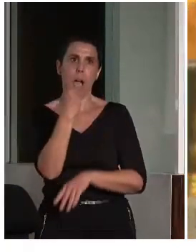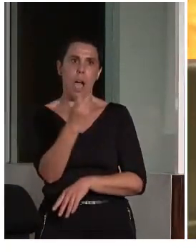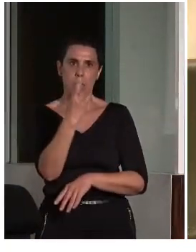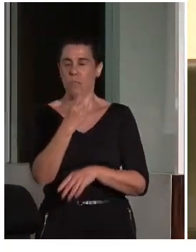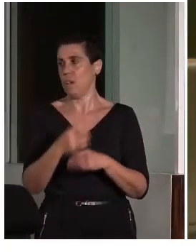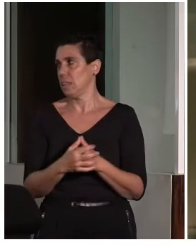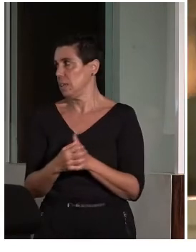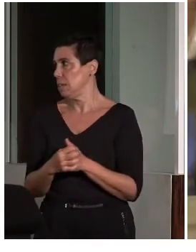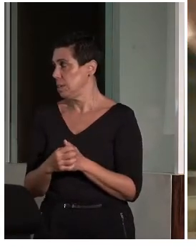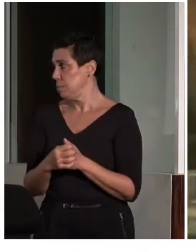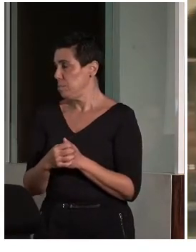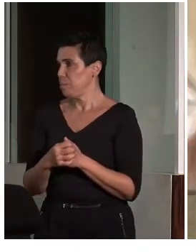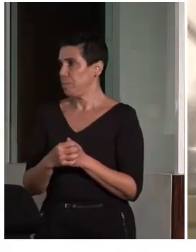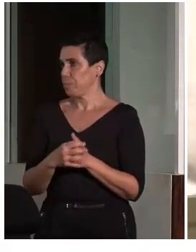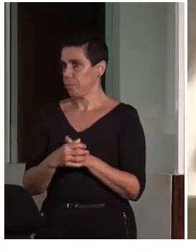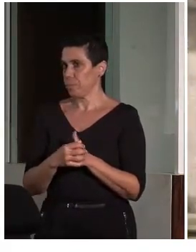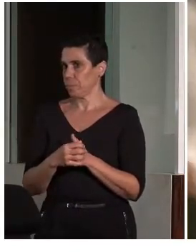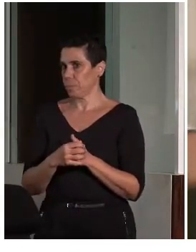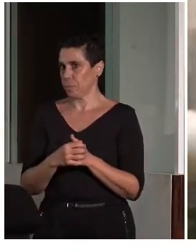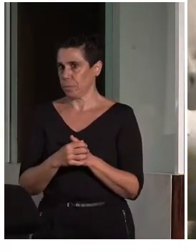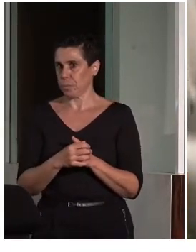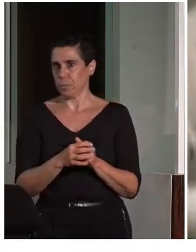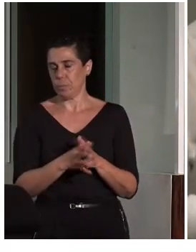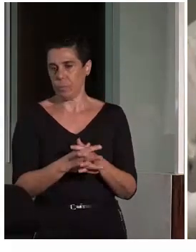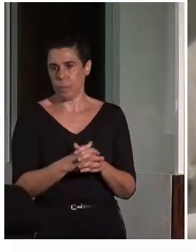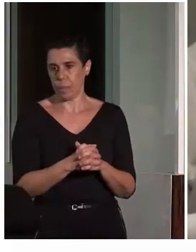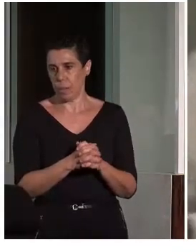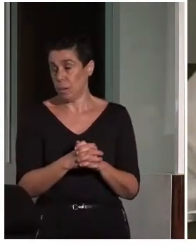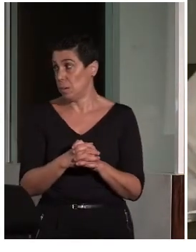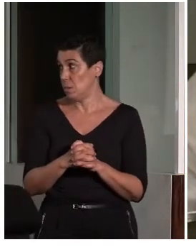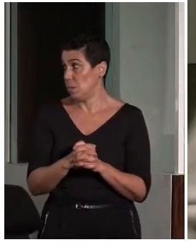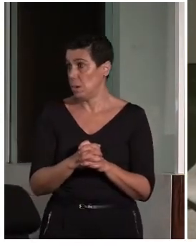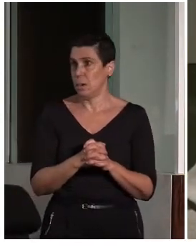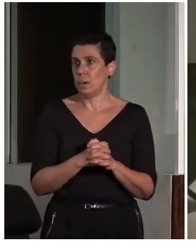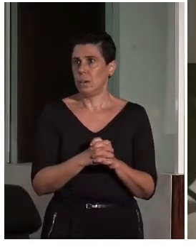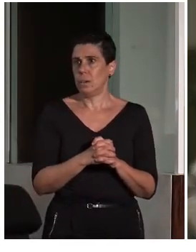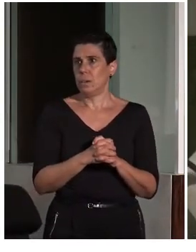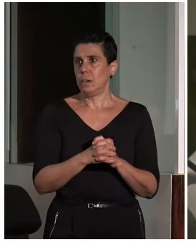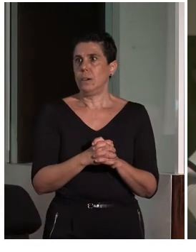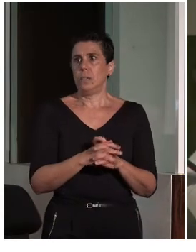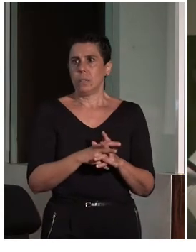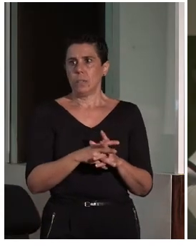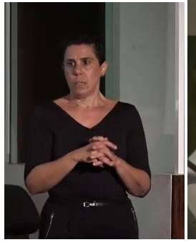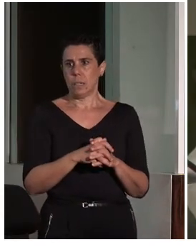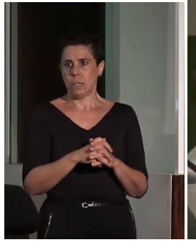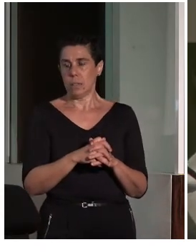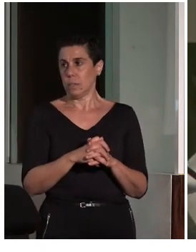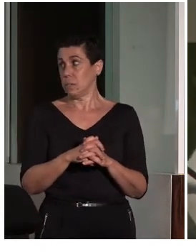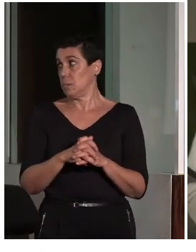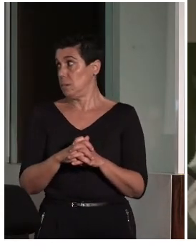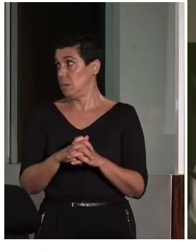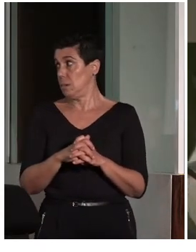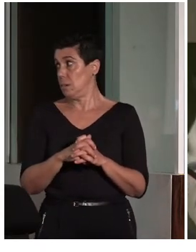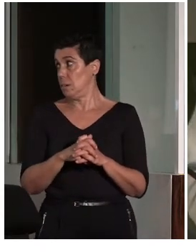Bien, perdón, que por ahí el micro no va a ser posible, Javier. Sí, es posible.